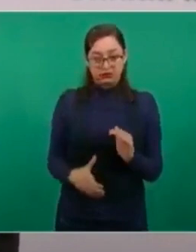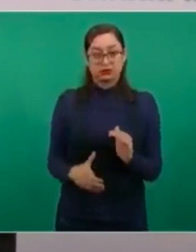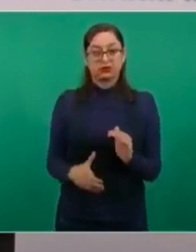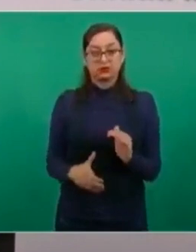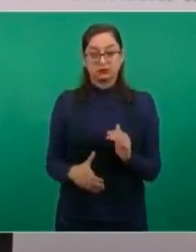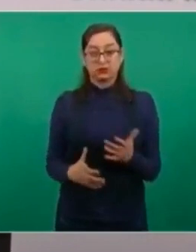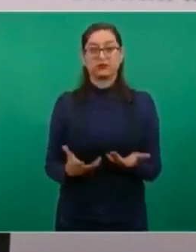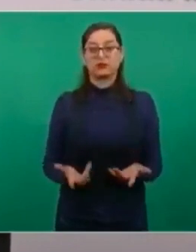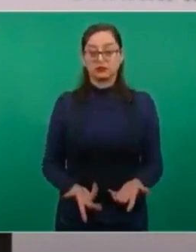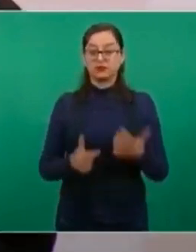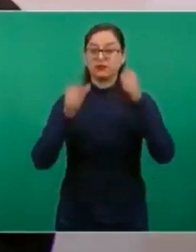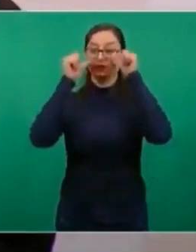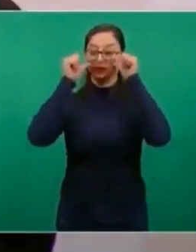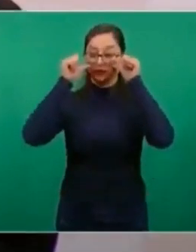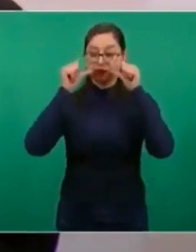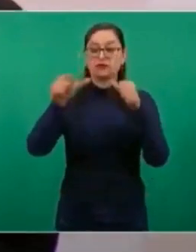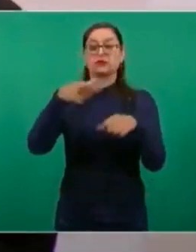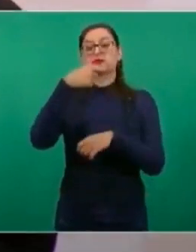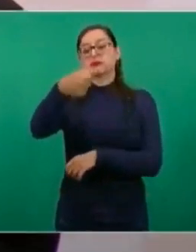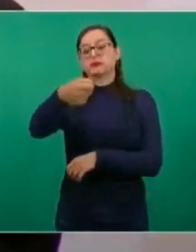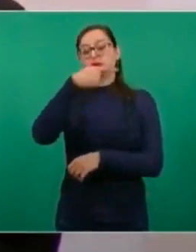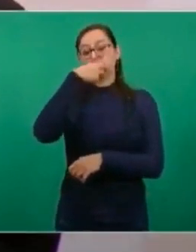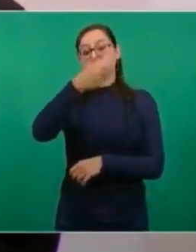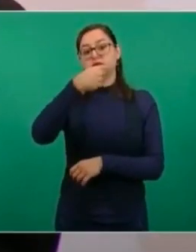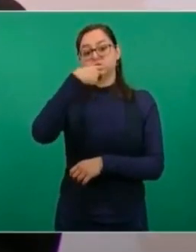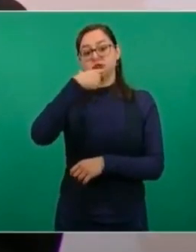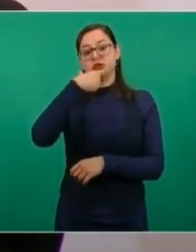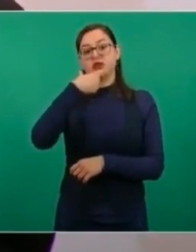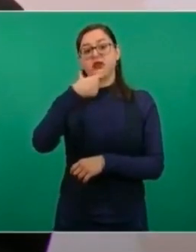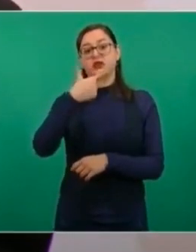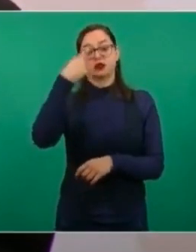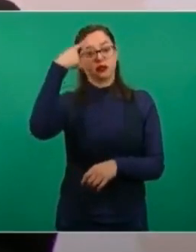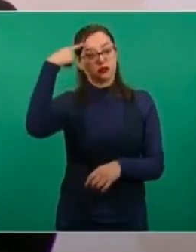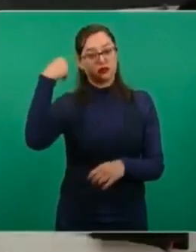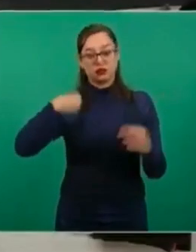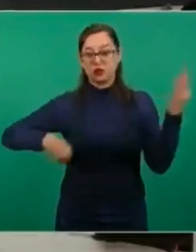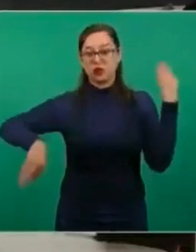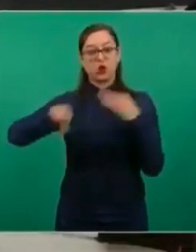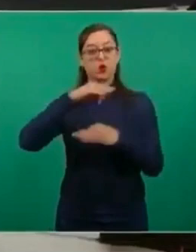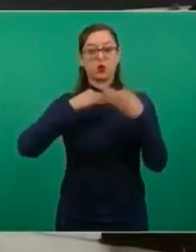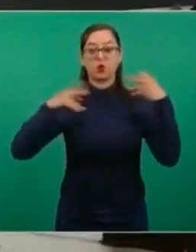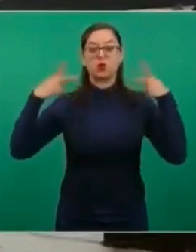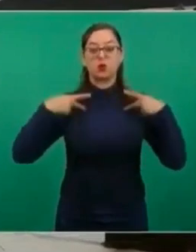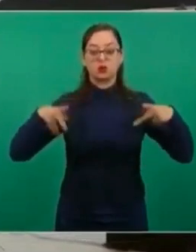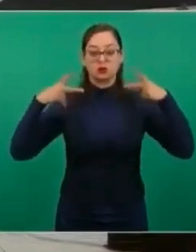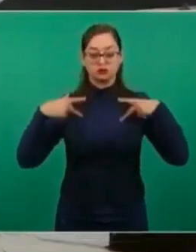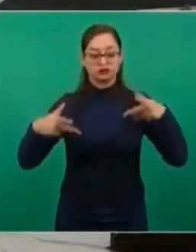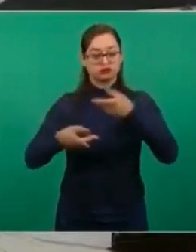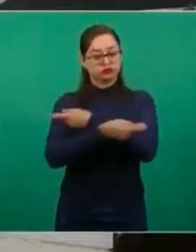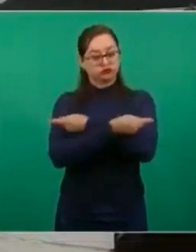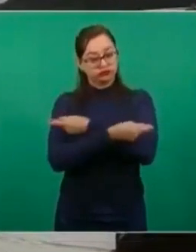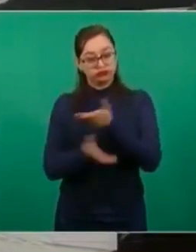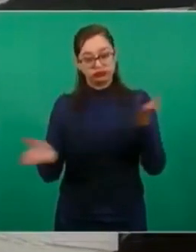que haya atención médica y medicamentos para todos los mexicanos,